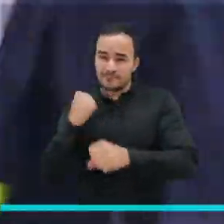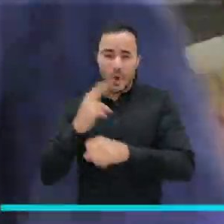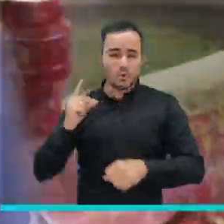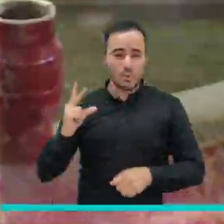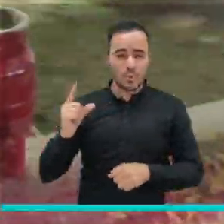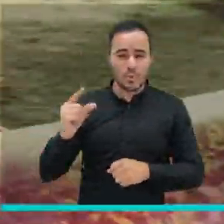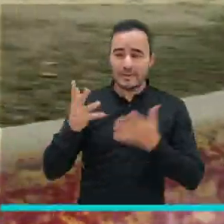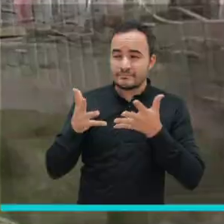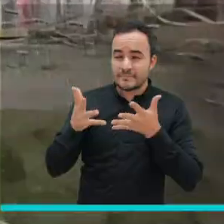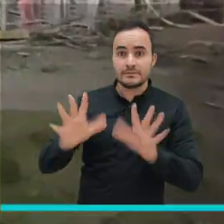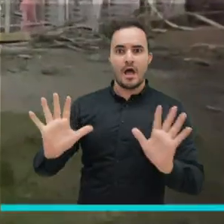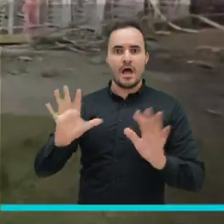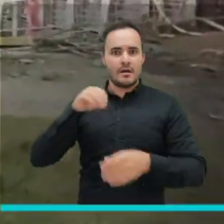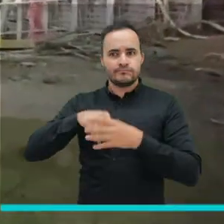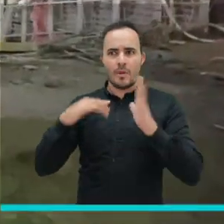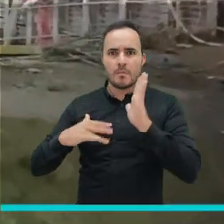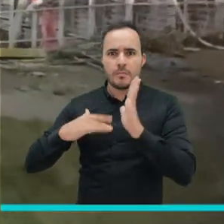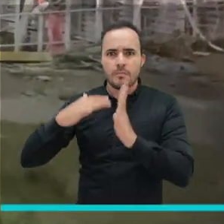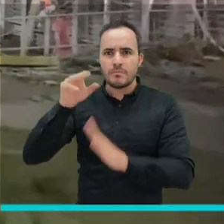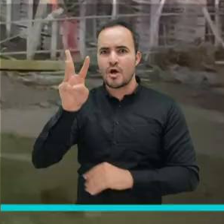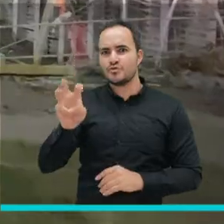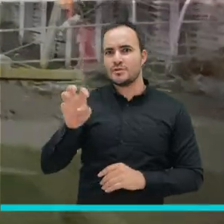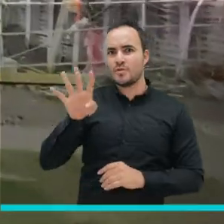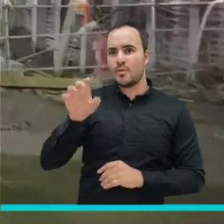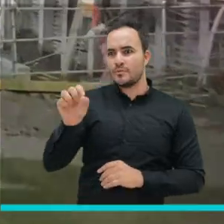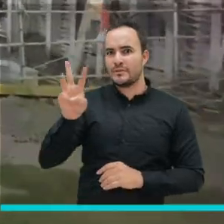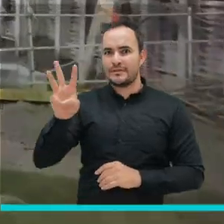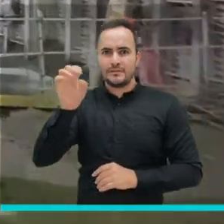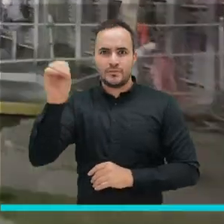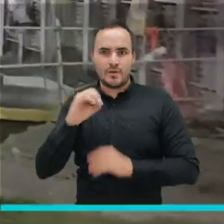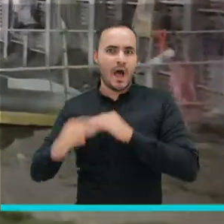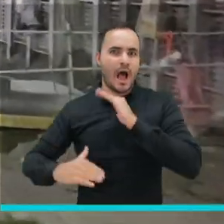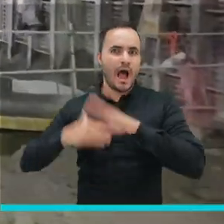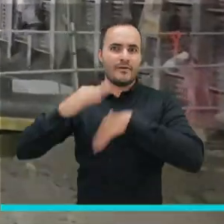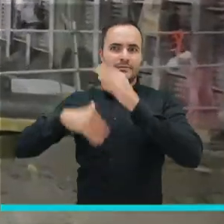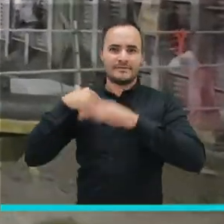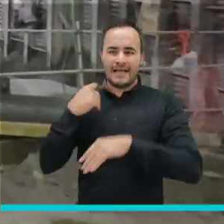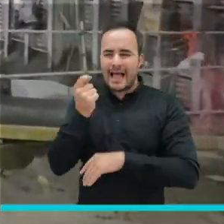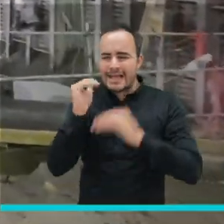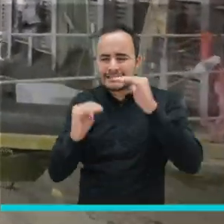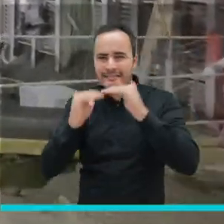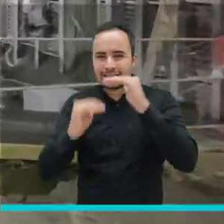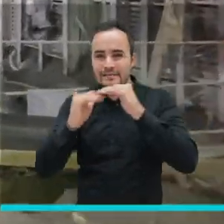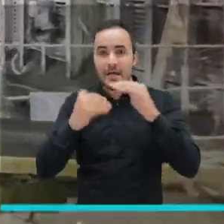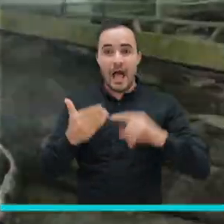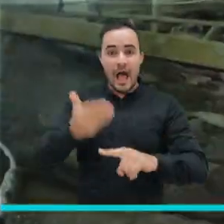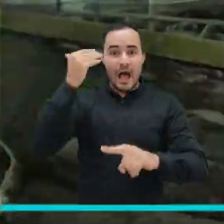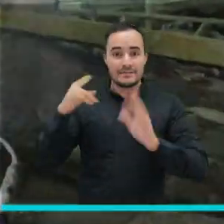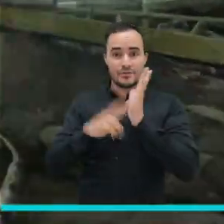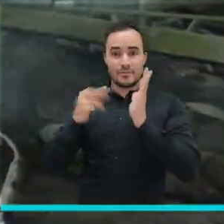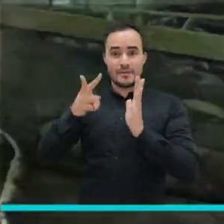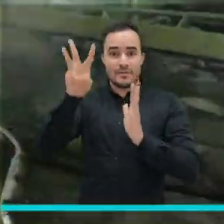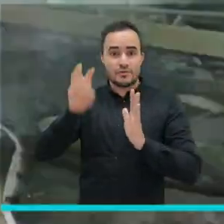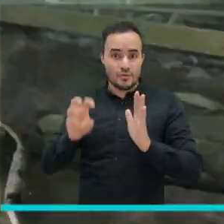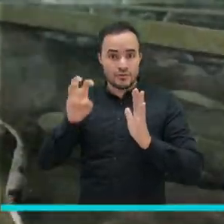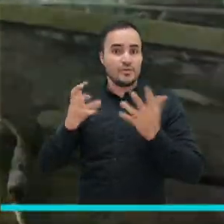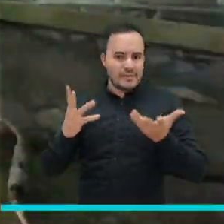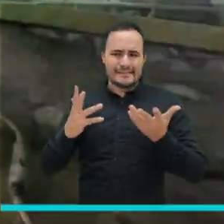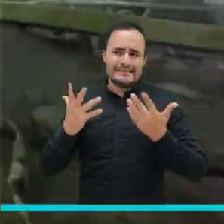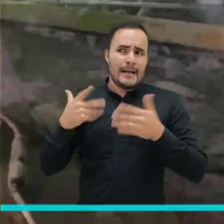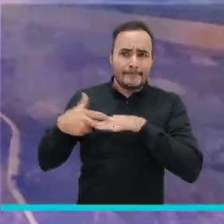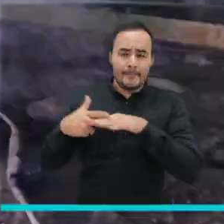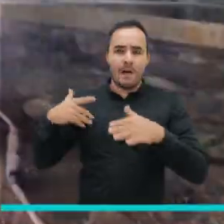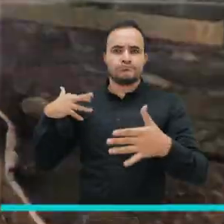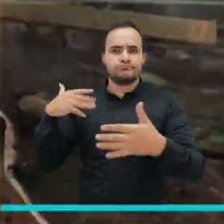meses de arduo trabajo, la obra de la hidroeléctrica alcanzó un 84.3% de avance, el mismo porcentaje que tenía en